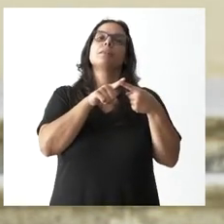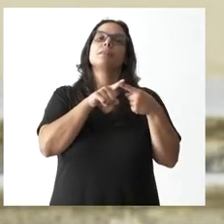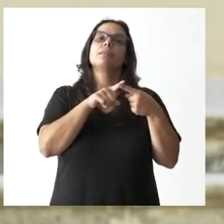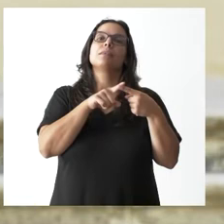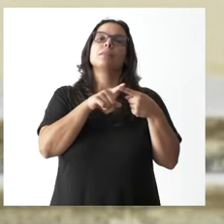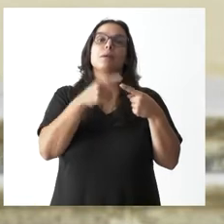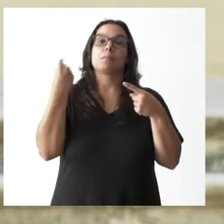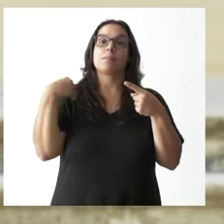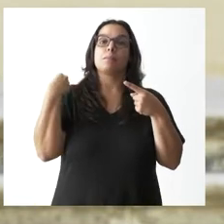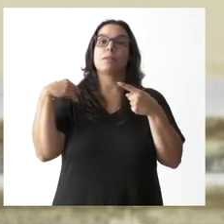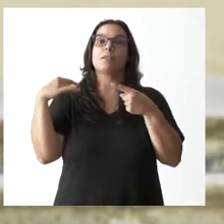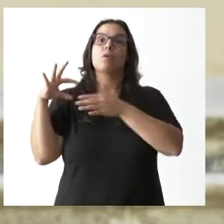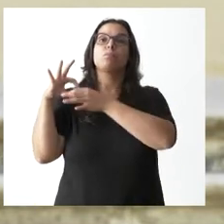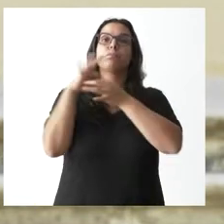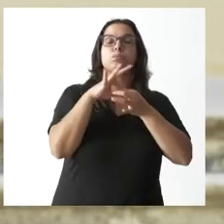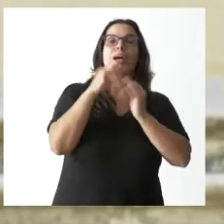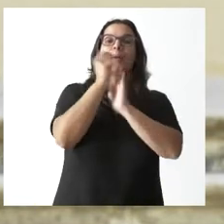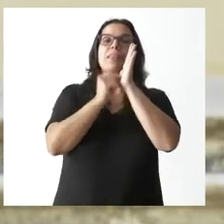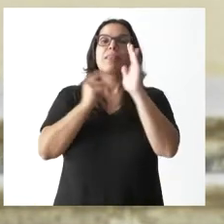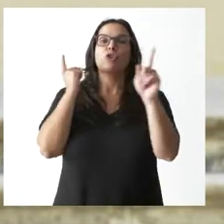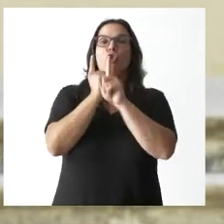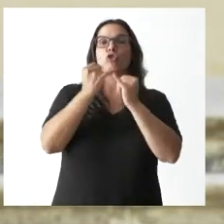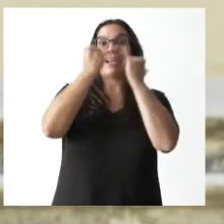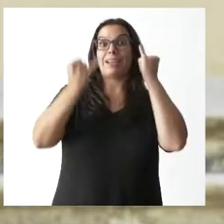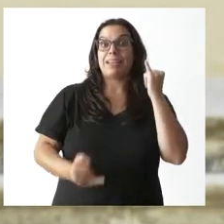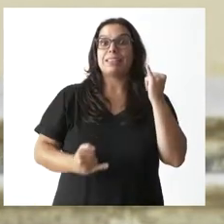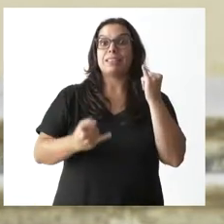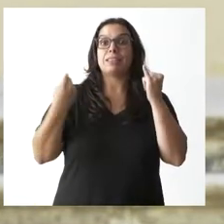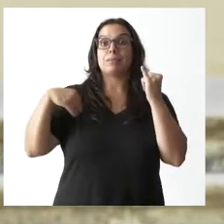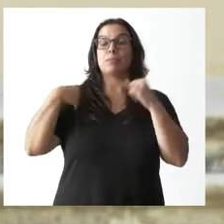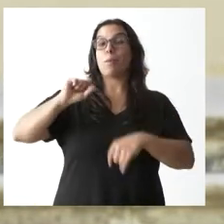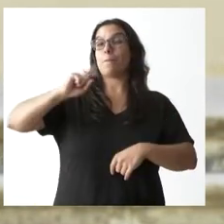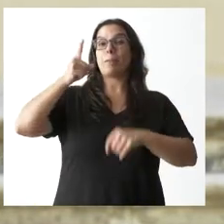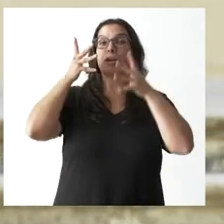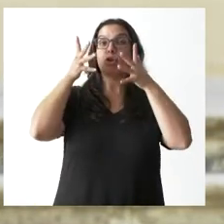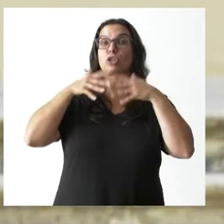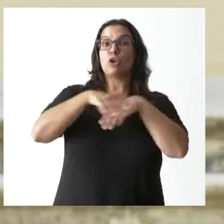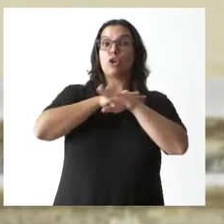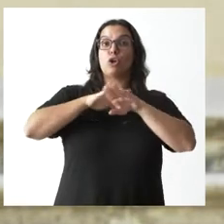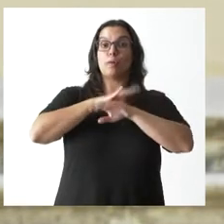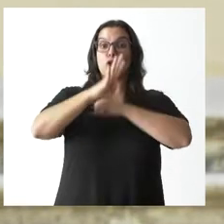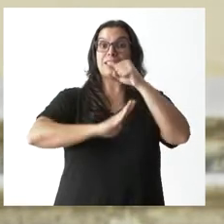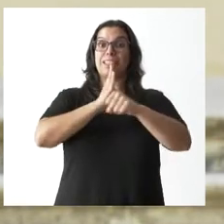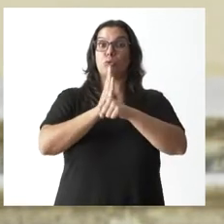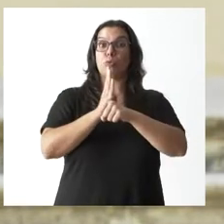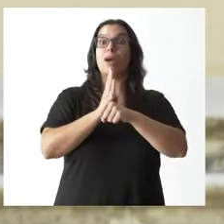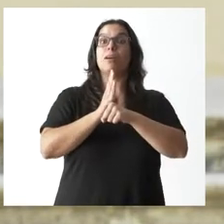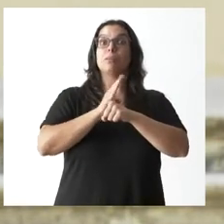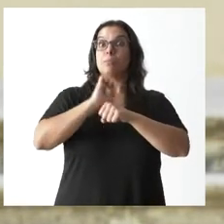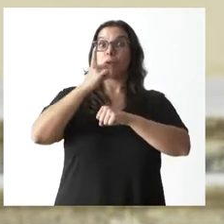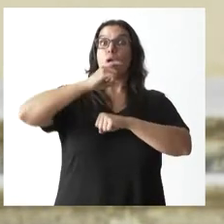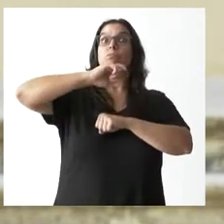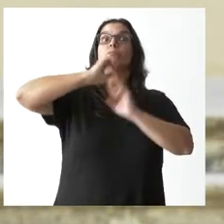paquete de medidas anticrisis que aprobamos en el primer Consejo de Gobierno de esta legislatura. Y